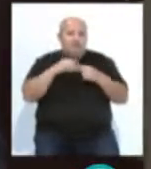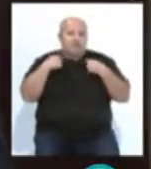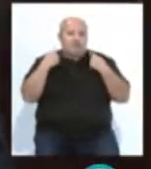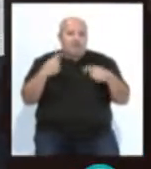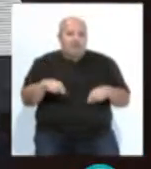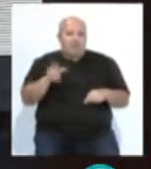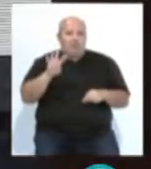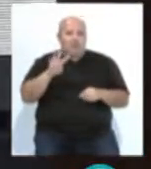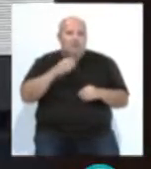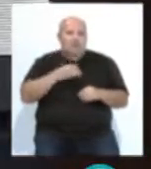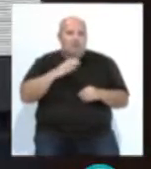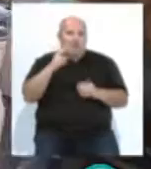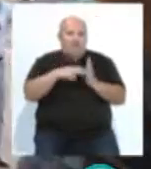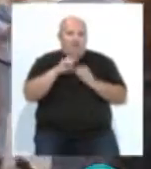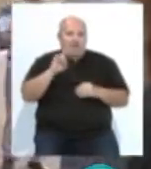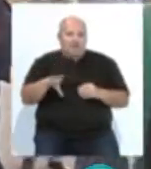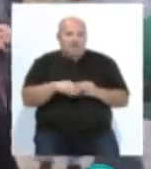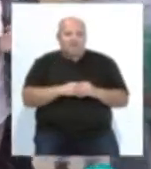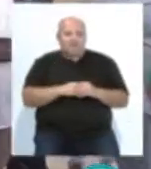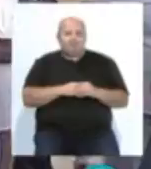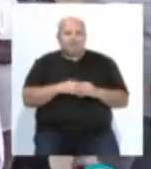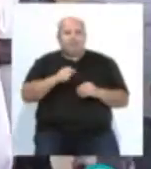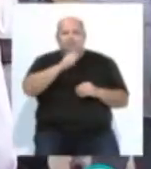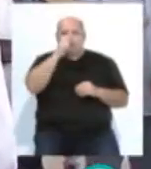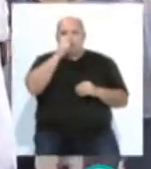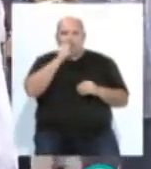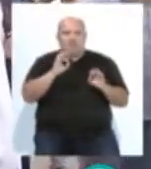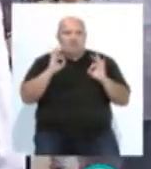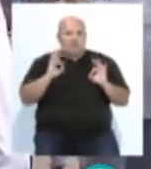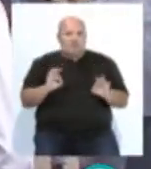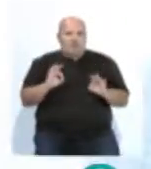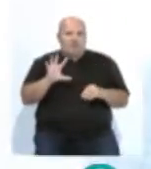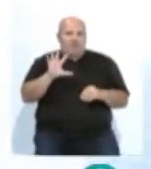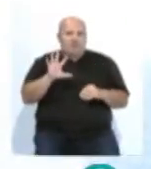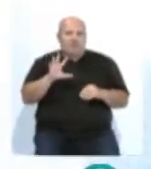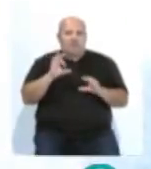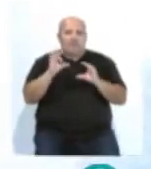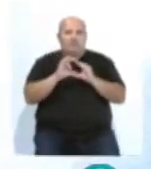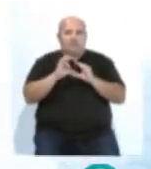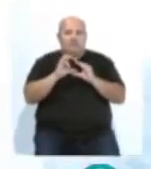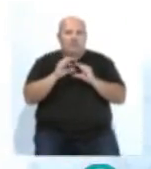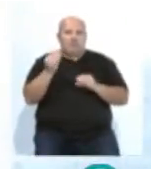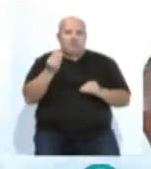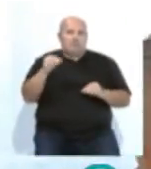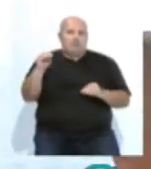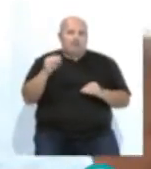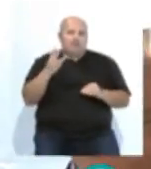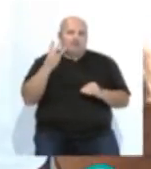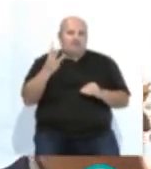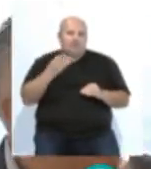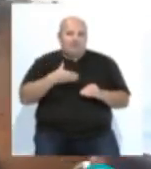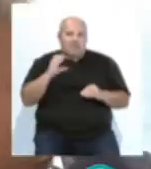pérdida de cuatro con respecto a 2015. El Partido Socialista se mantiene con cinco y Ciudadanos sube a tres